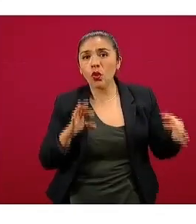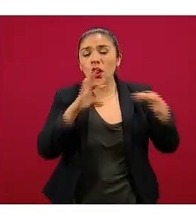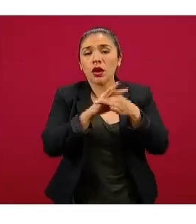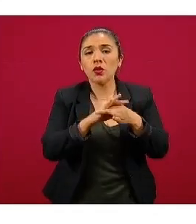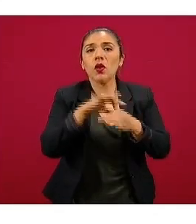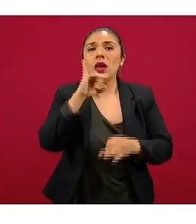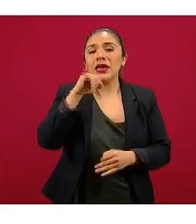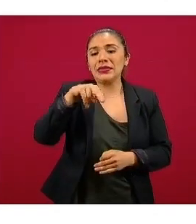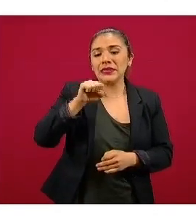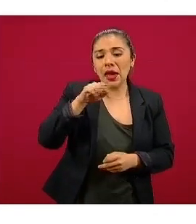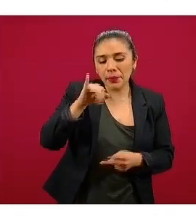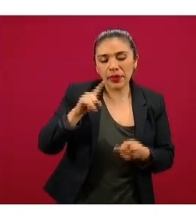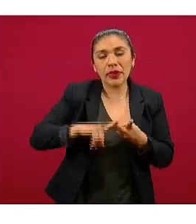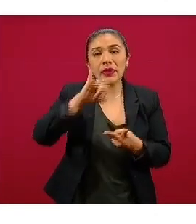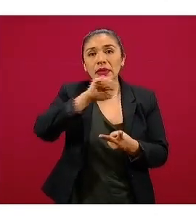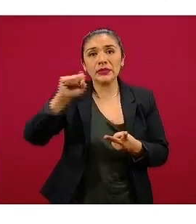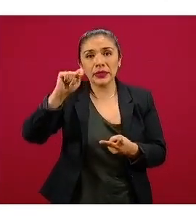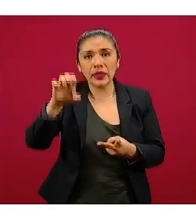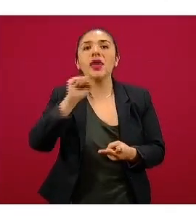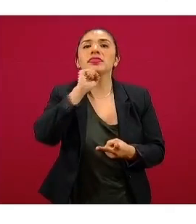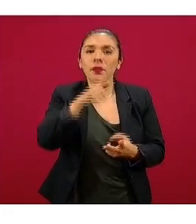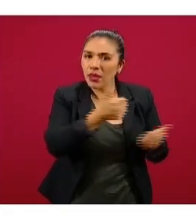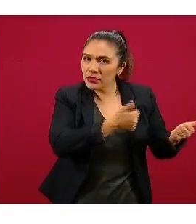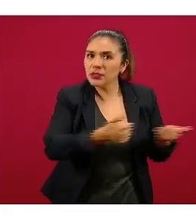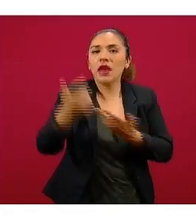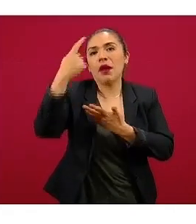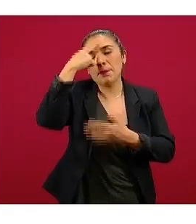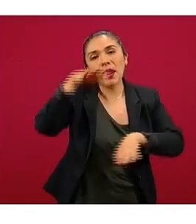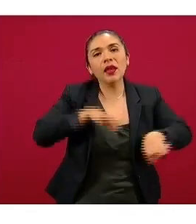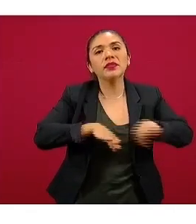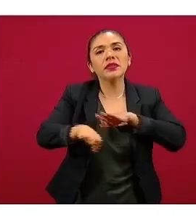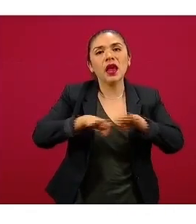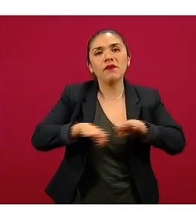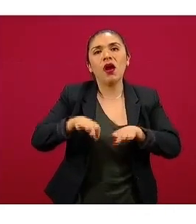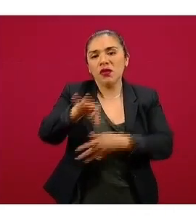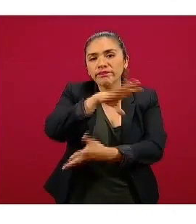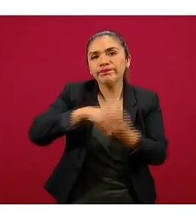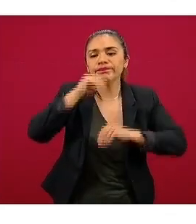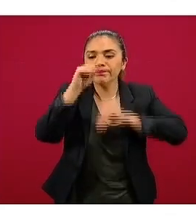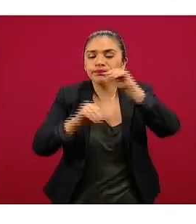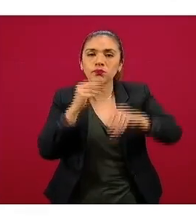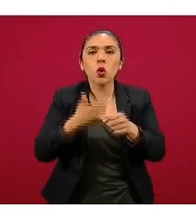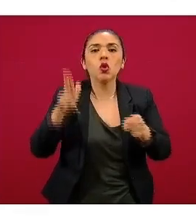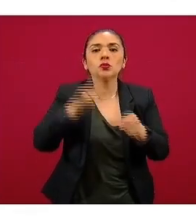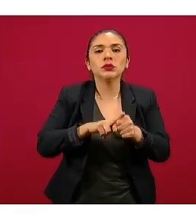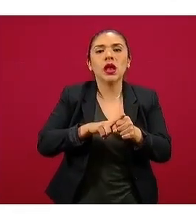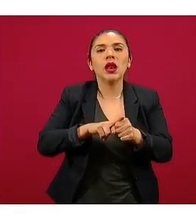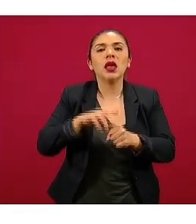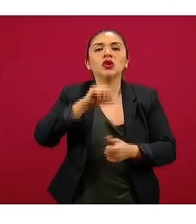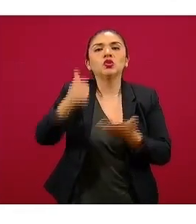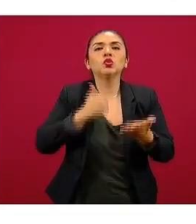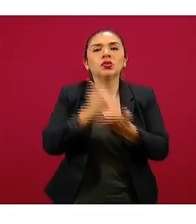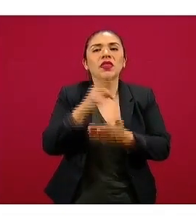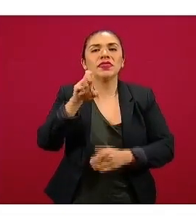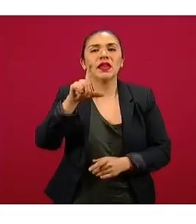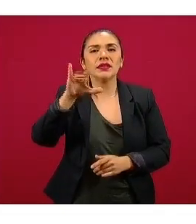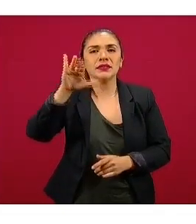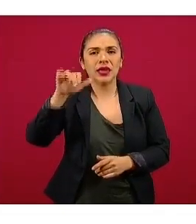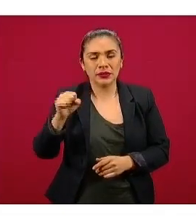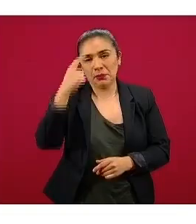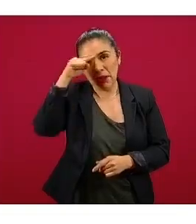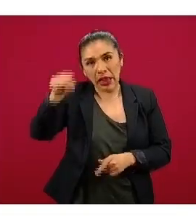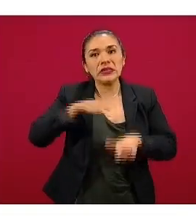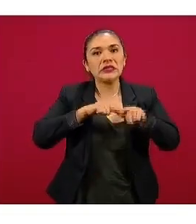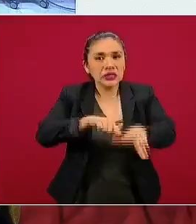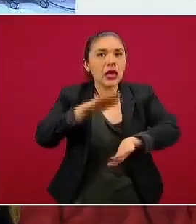Secretaría de Salud y el Issste, también están llegando los trabajos de reconversión al Hospital del Issste de Ciudad de Delicias, para que